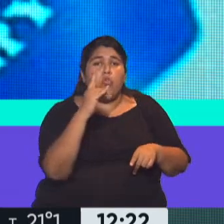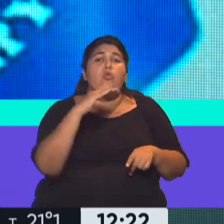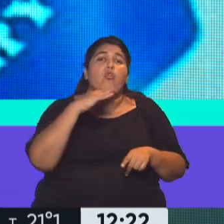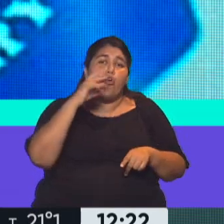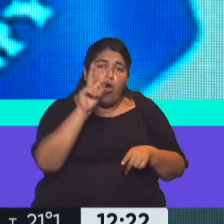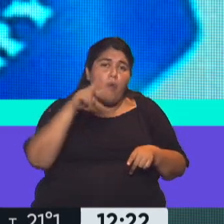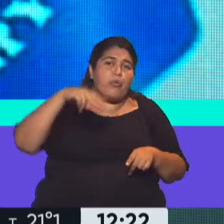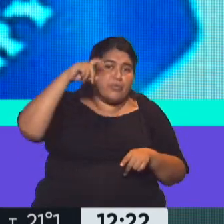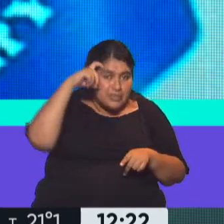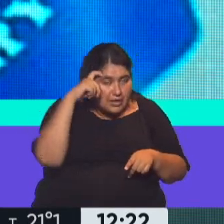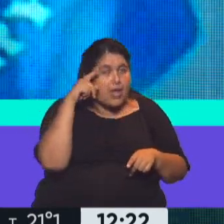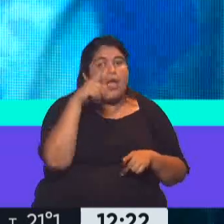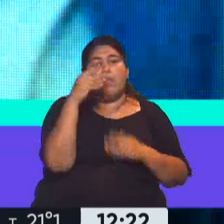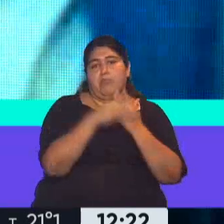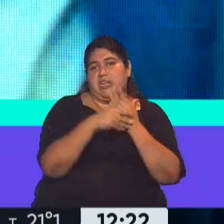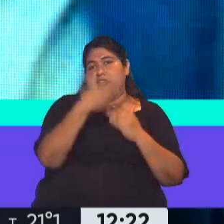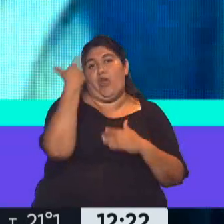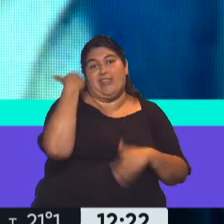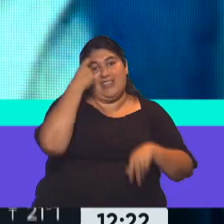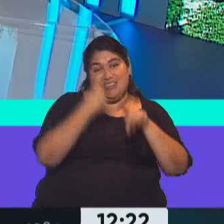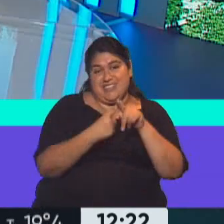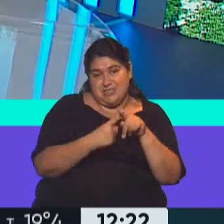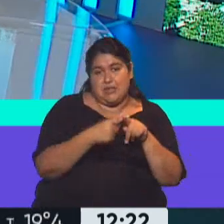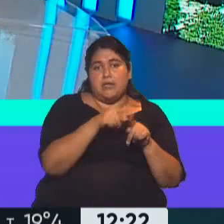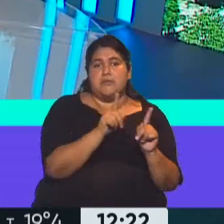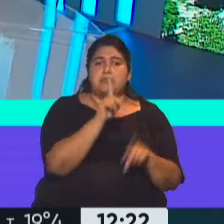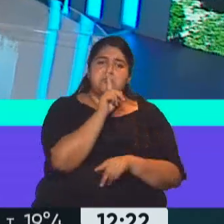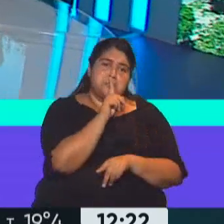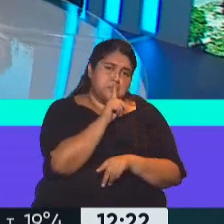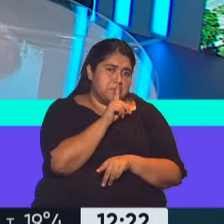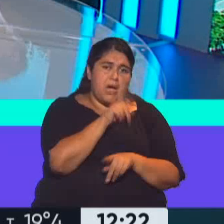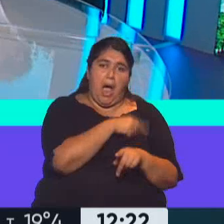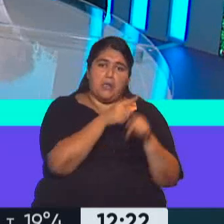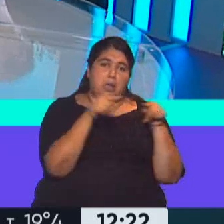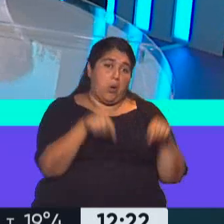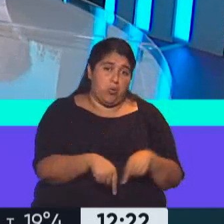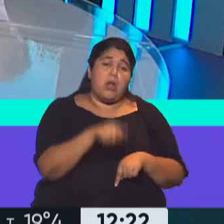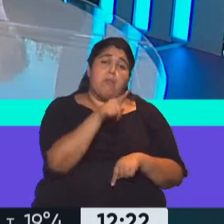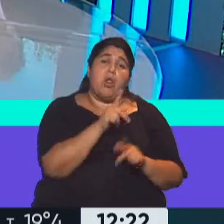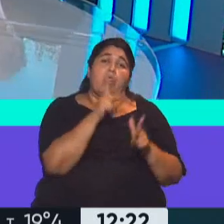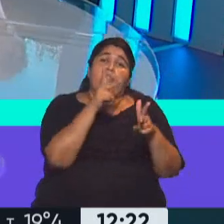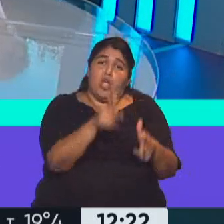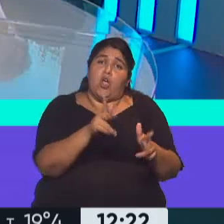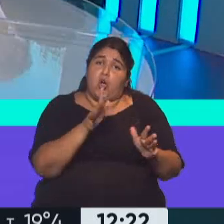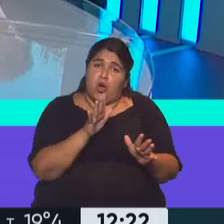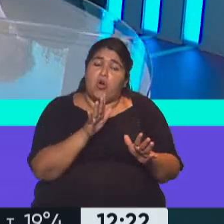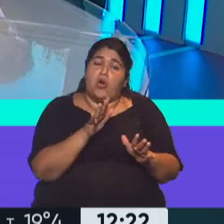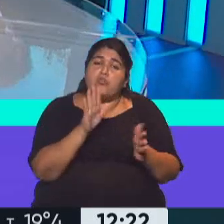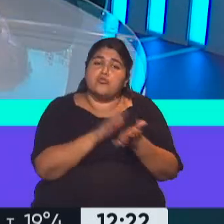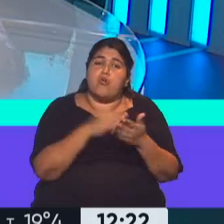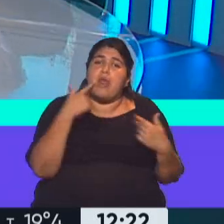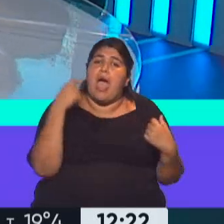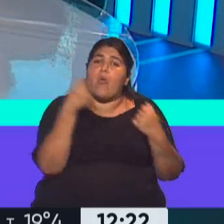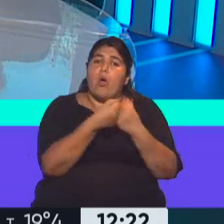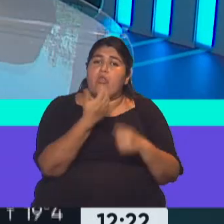ministro de Economía. En aquel momento se mantenía callado hasta ahora, pero hizo referencia también al acuerdo con el